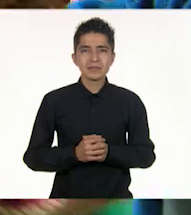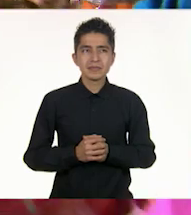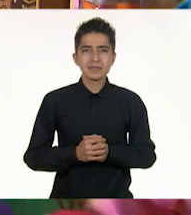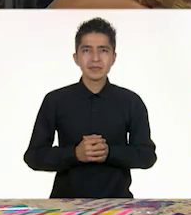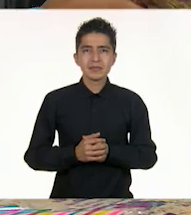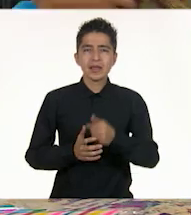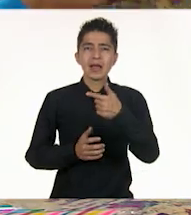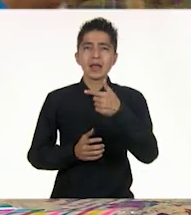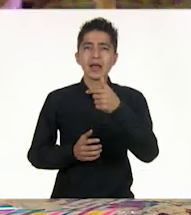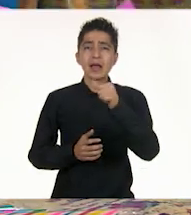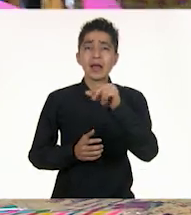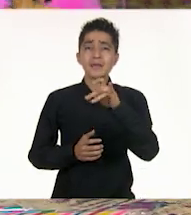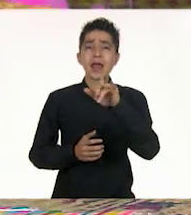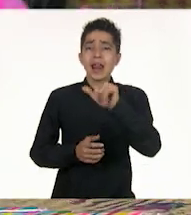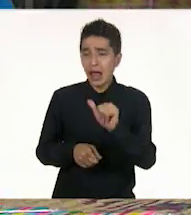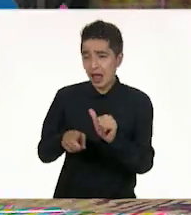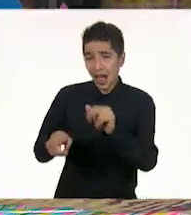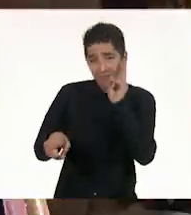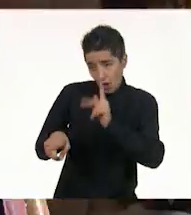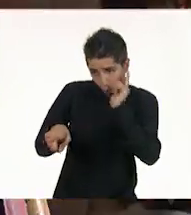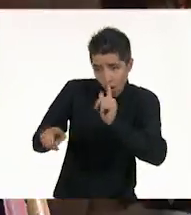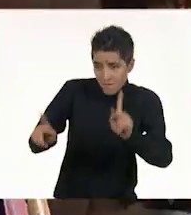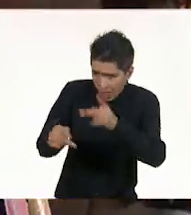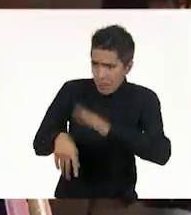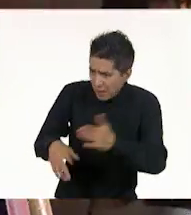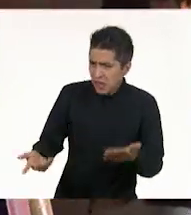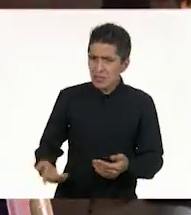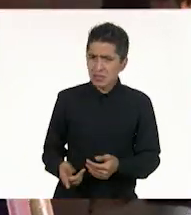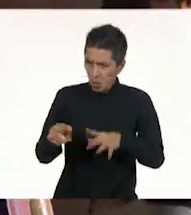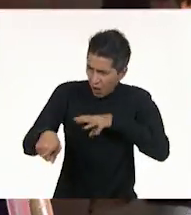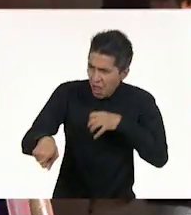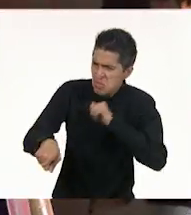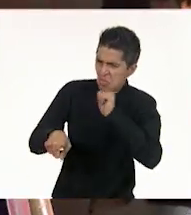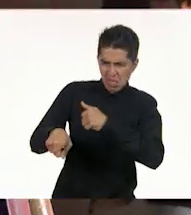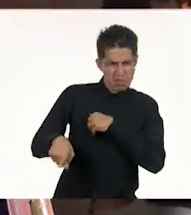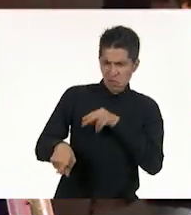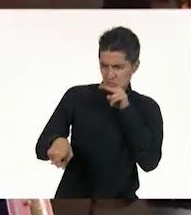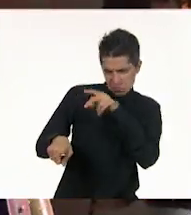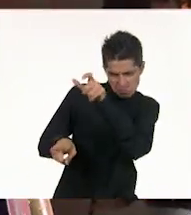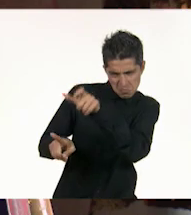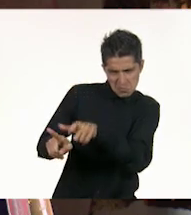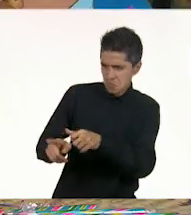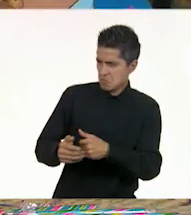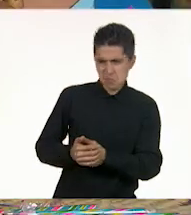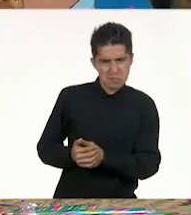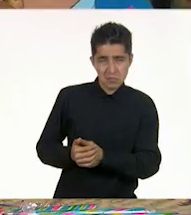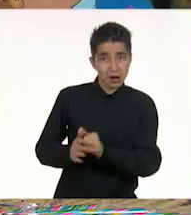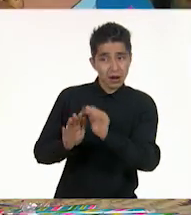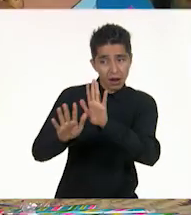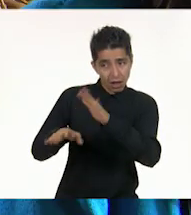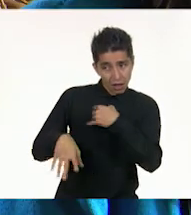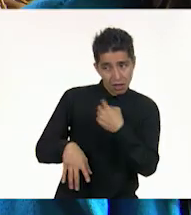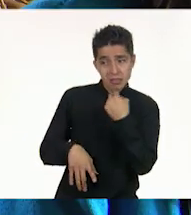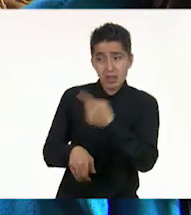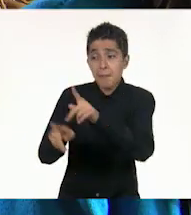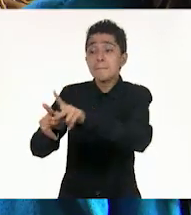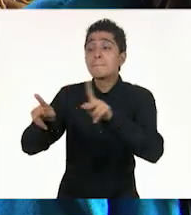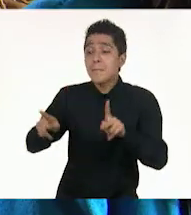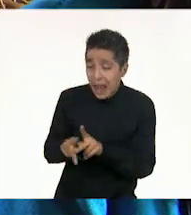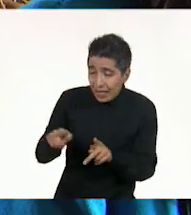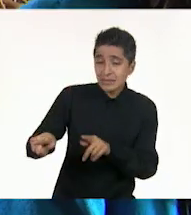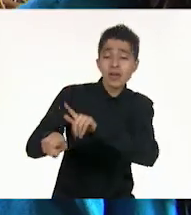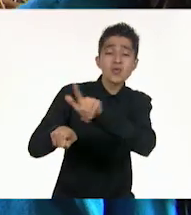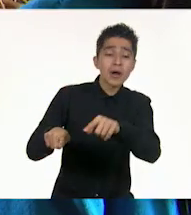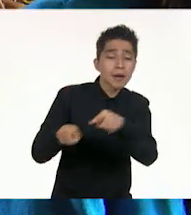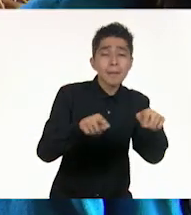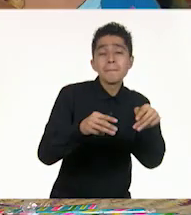Gabriela, a ver si ahora sí vendes, ¿no? Para mí que no le estás echando ganas. Ya te dije, vete a la plaza, hoy es día de mercado.